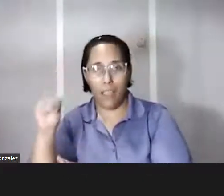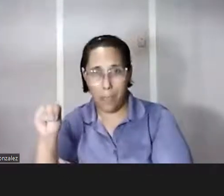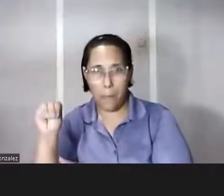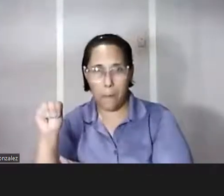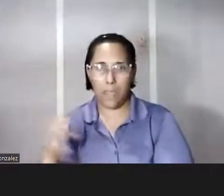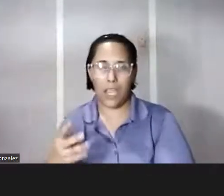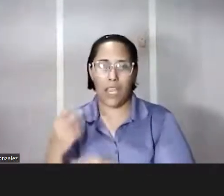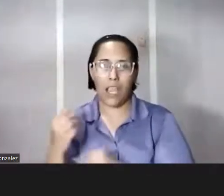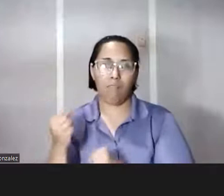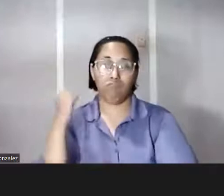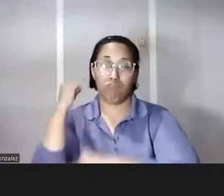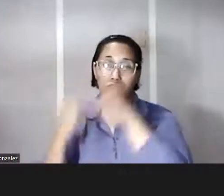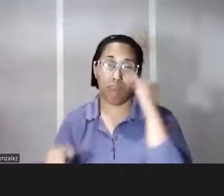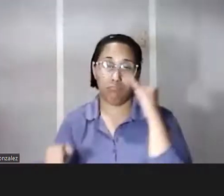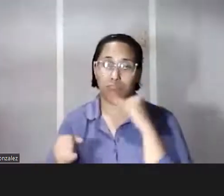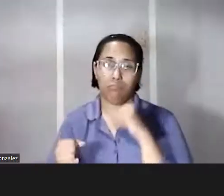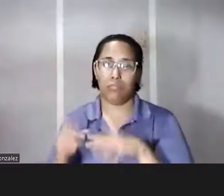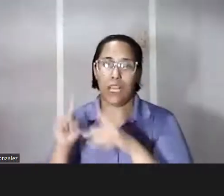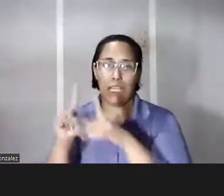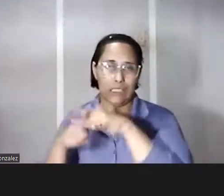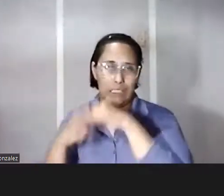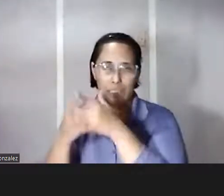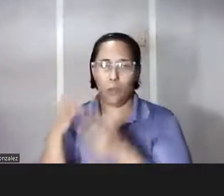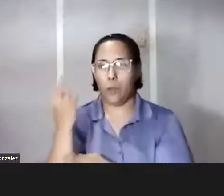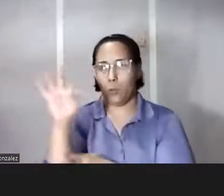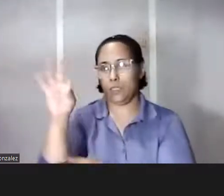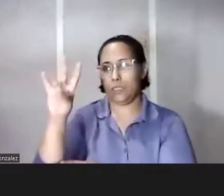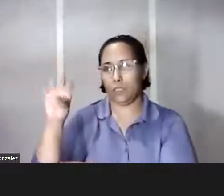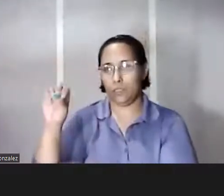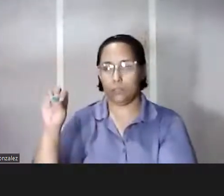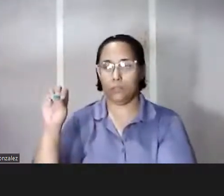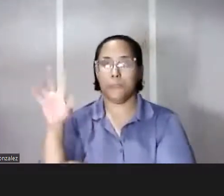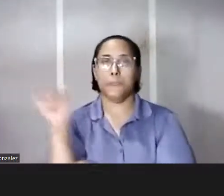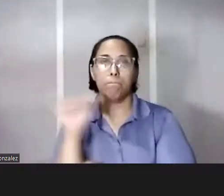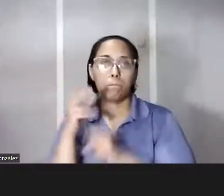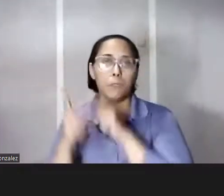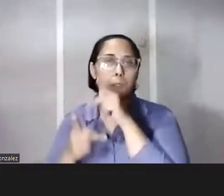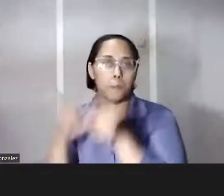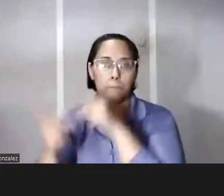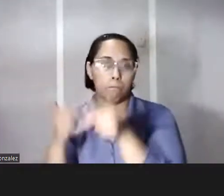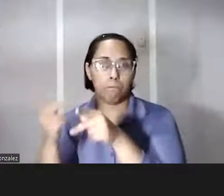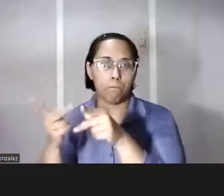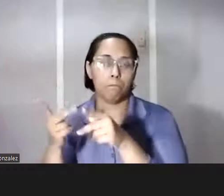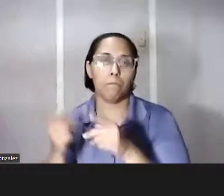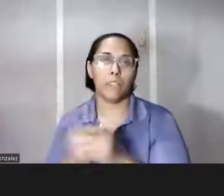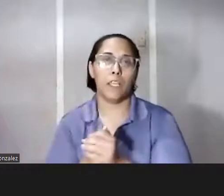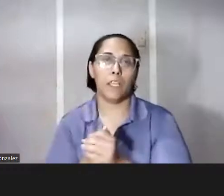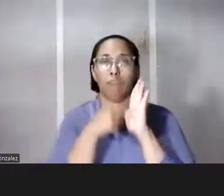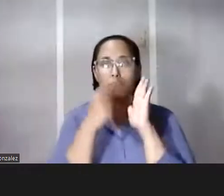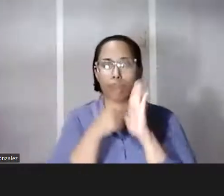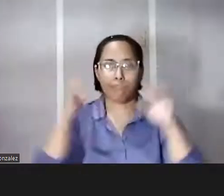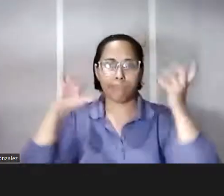70 para acá y que también se ha venido reproduciendo en algunas emisoras